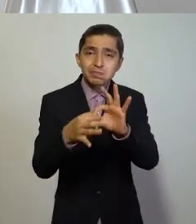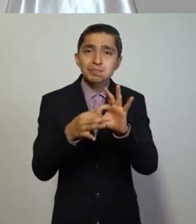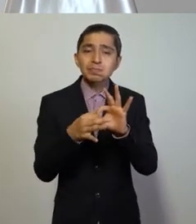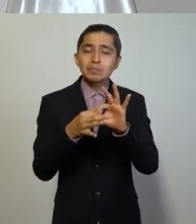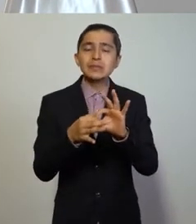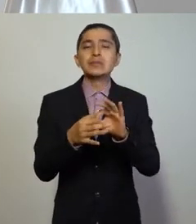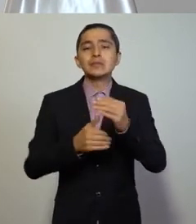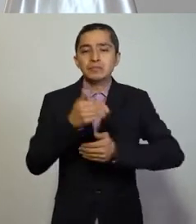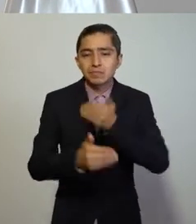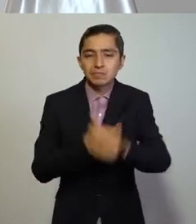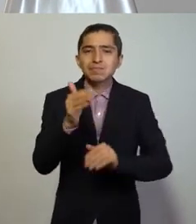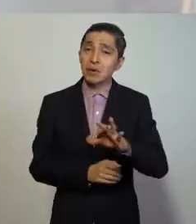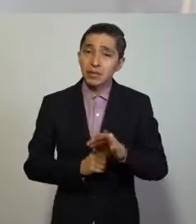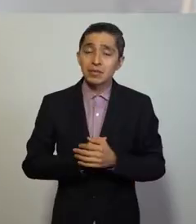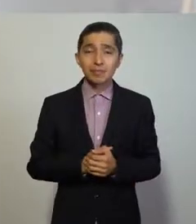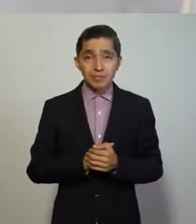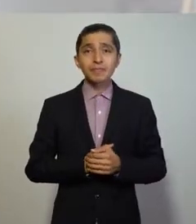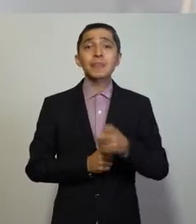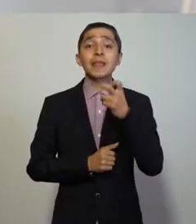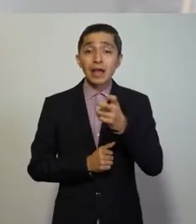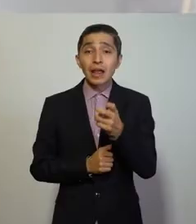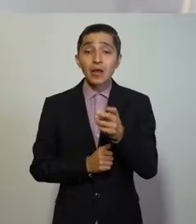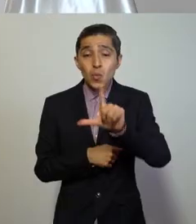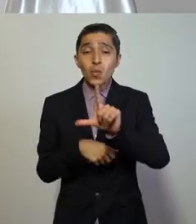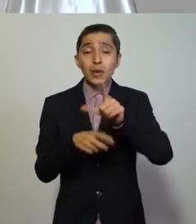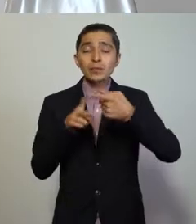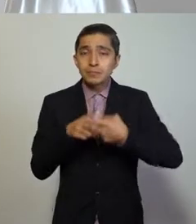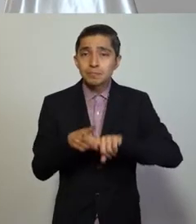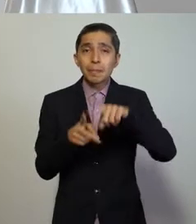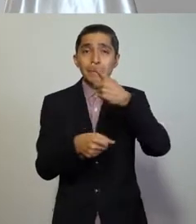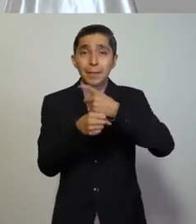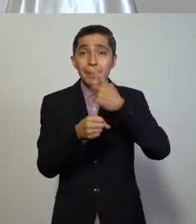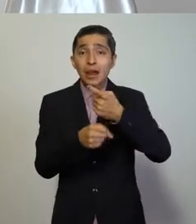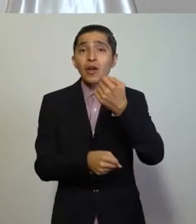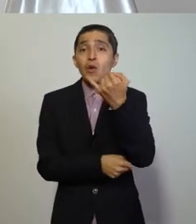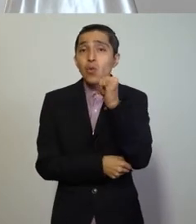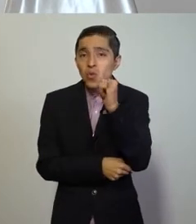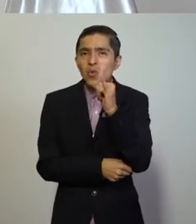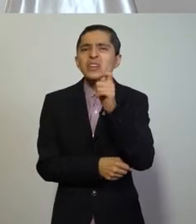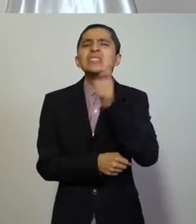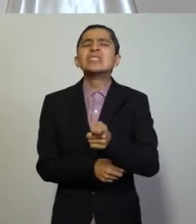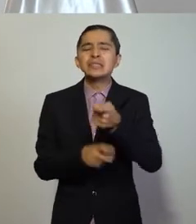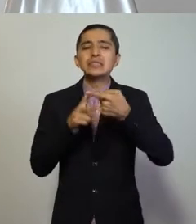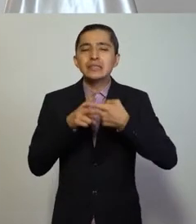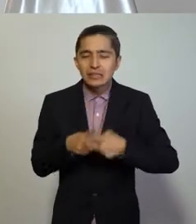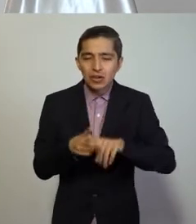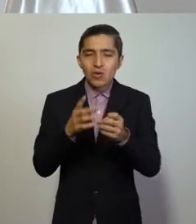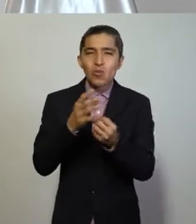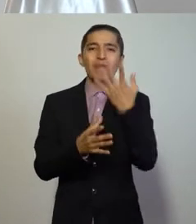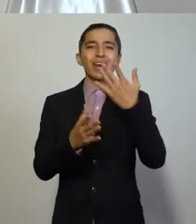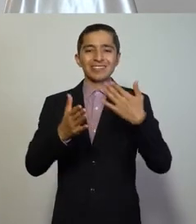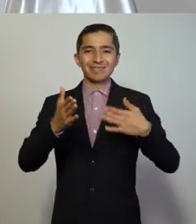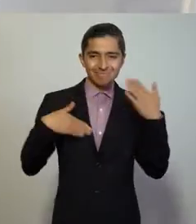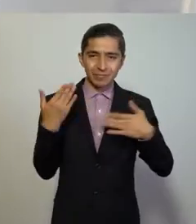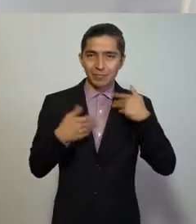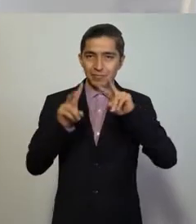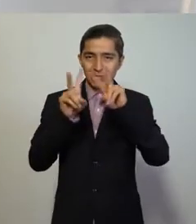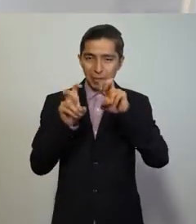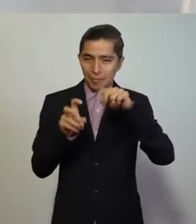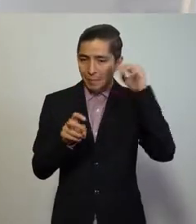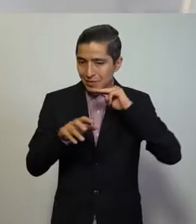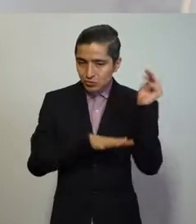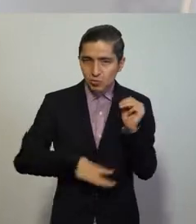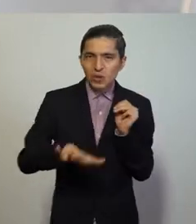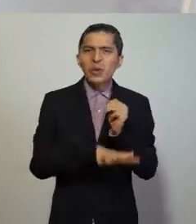para salir adelante con éxito. A partir de este lunes, primero de junio, inicia la nueva convivencia en Michoacán, que